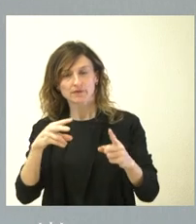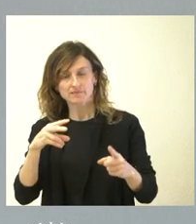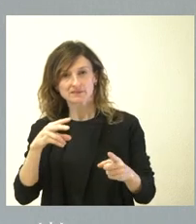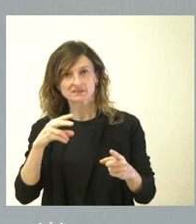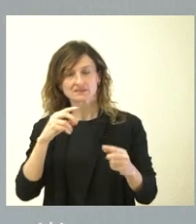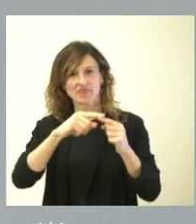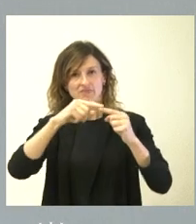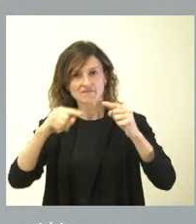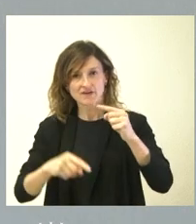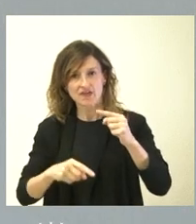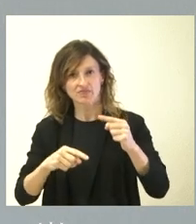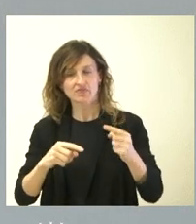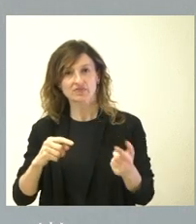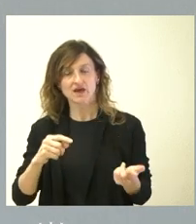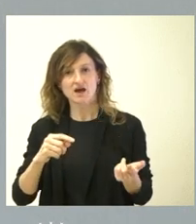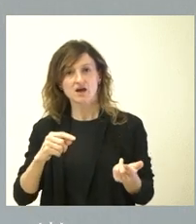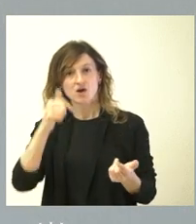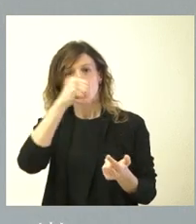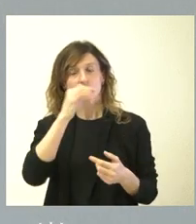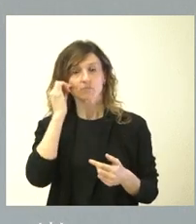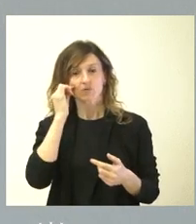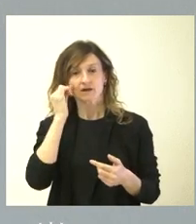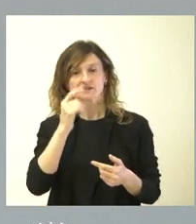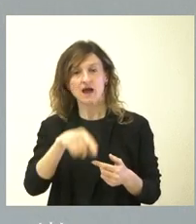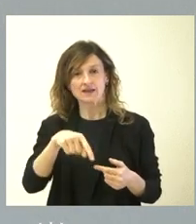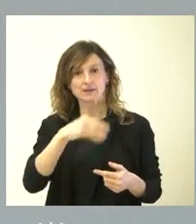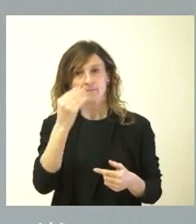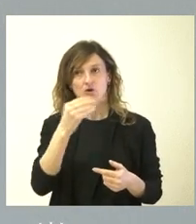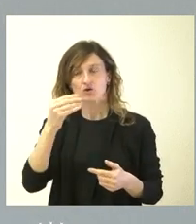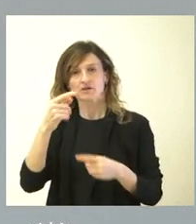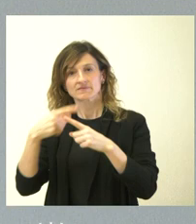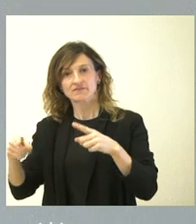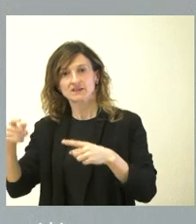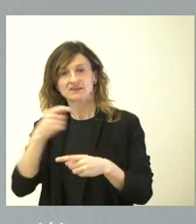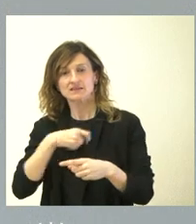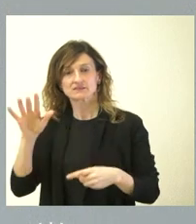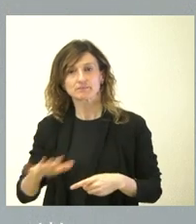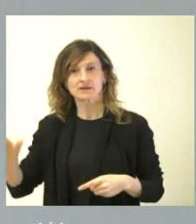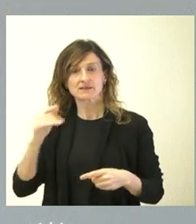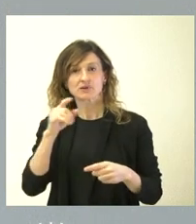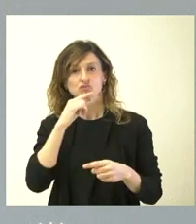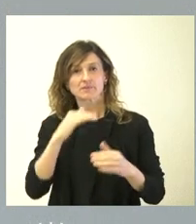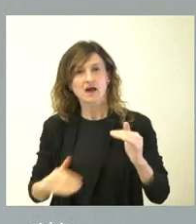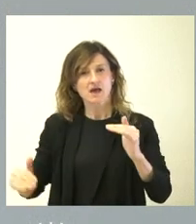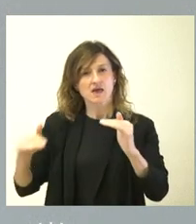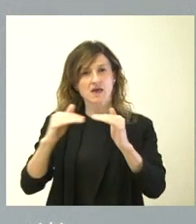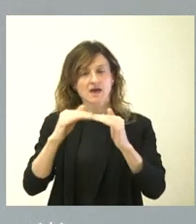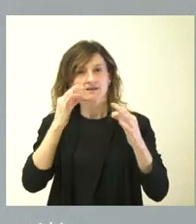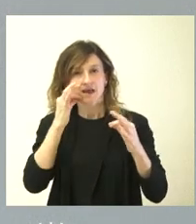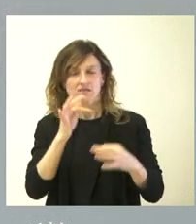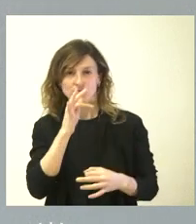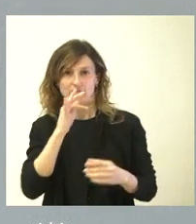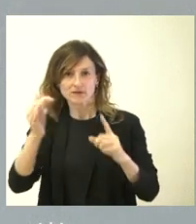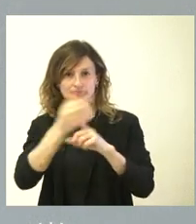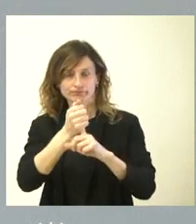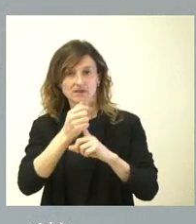brechas entre mujeres y hombres, estemos mejor que en el resto de España no nos impide ver que todavía no hemos llegado a una igualdad real y que son necesarios